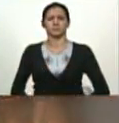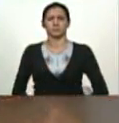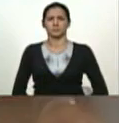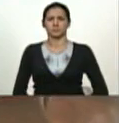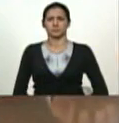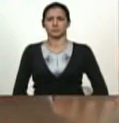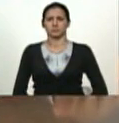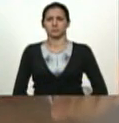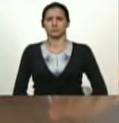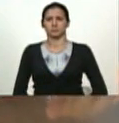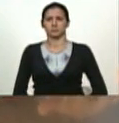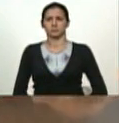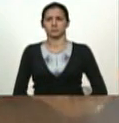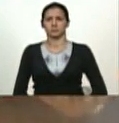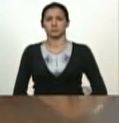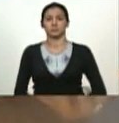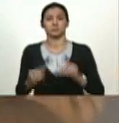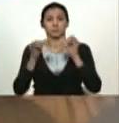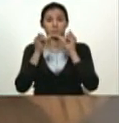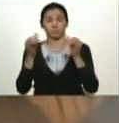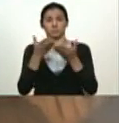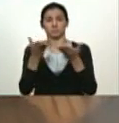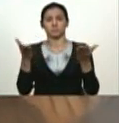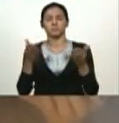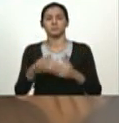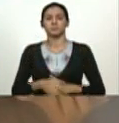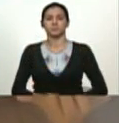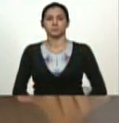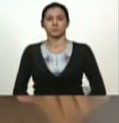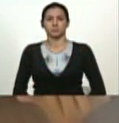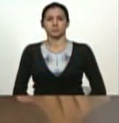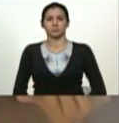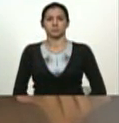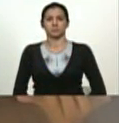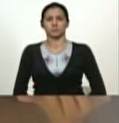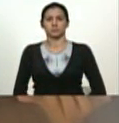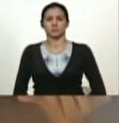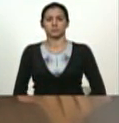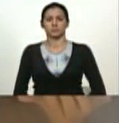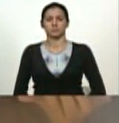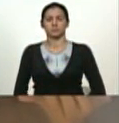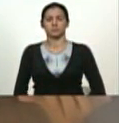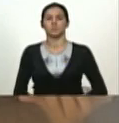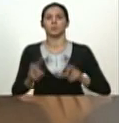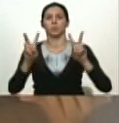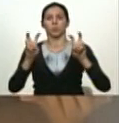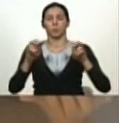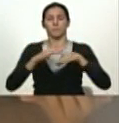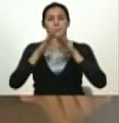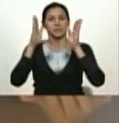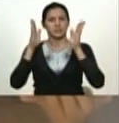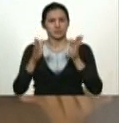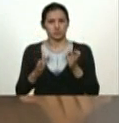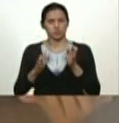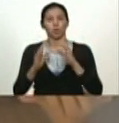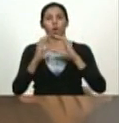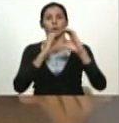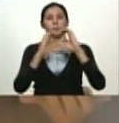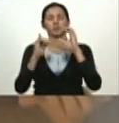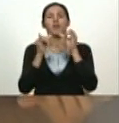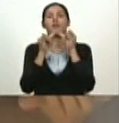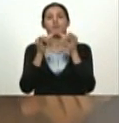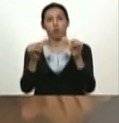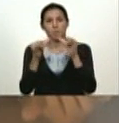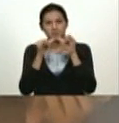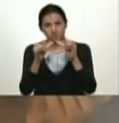quiero anunciar la designación de un nuevo ministro de comunicación información